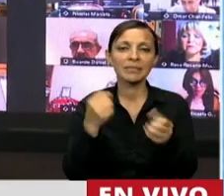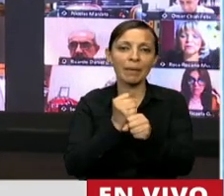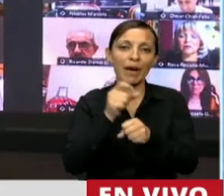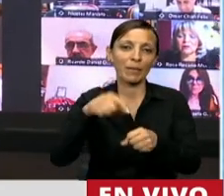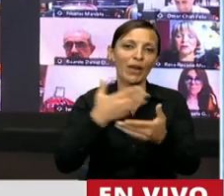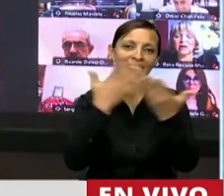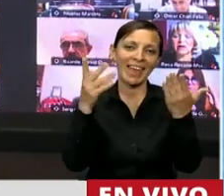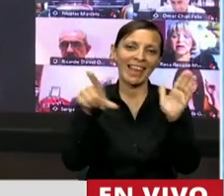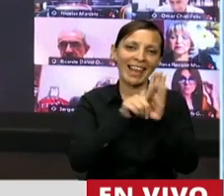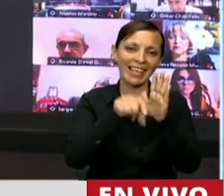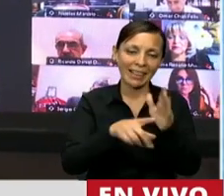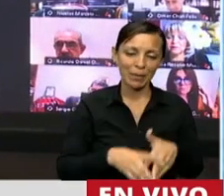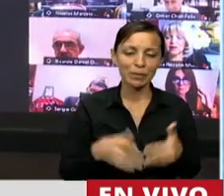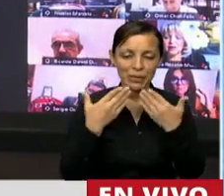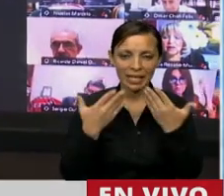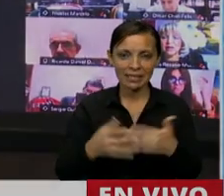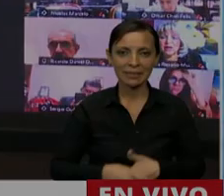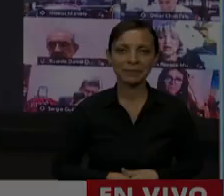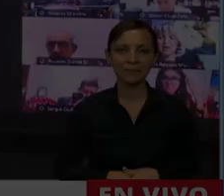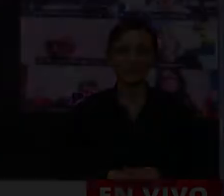en su día. Muchas gracias. Gracias, diputada.